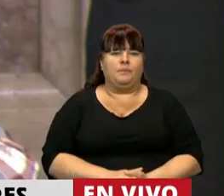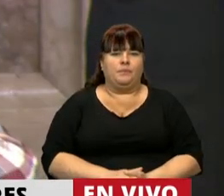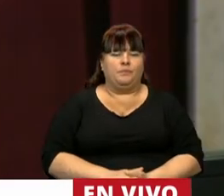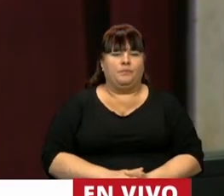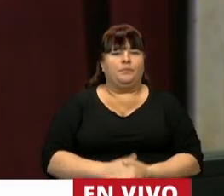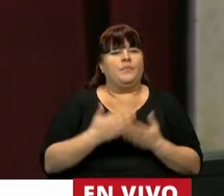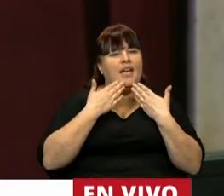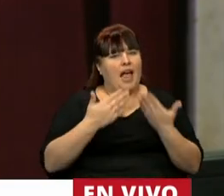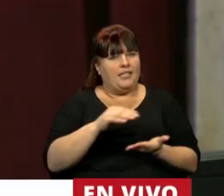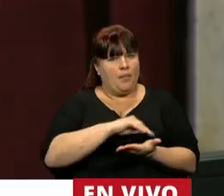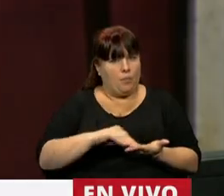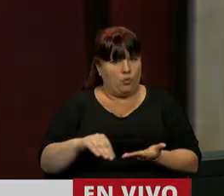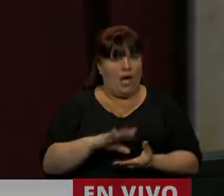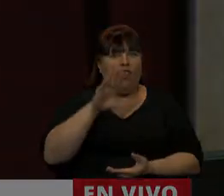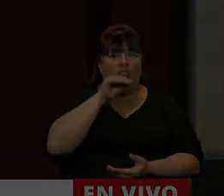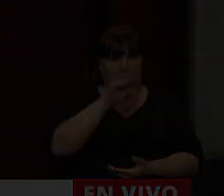Gracias, diputado del Caño.